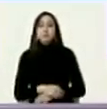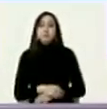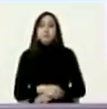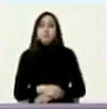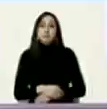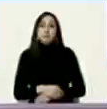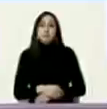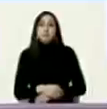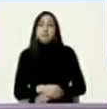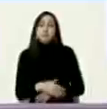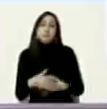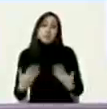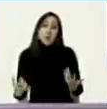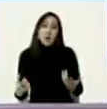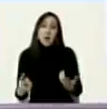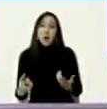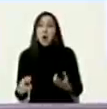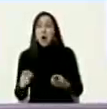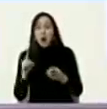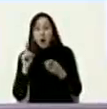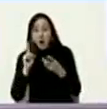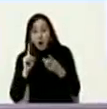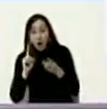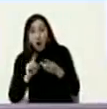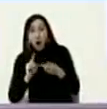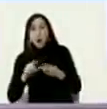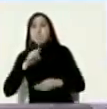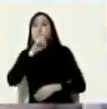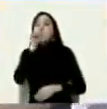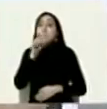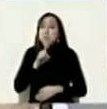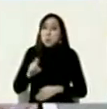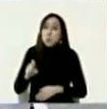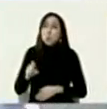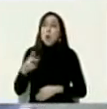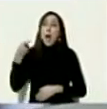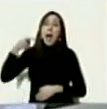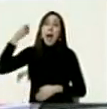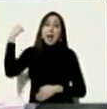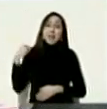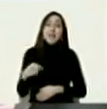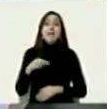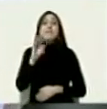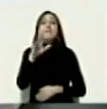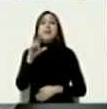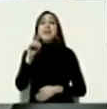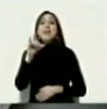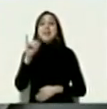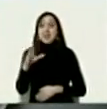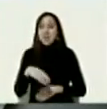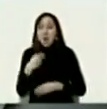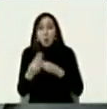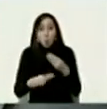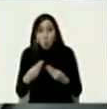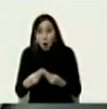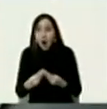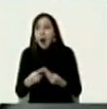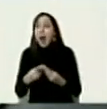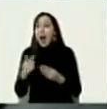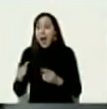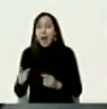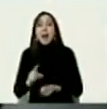sobre la pregunta de Freddy Guevara he visto que el día de ayer se le ha dado una medida sustitutiva